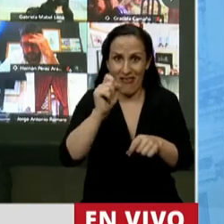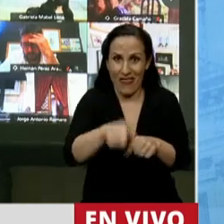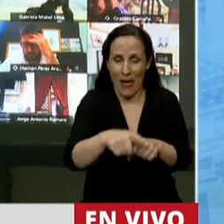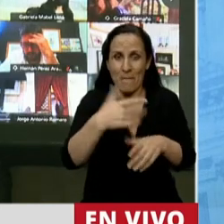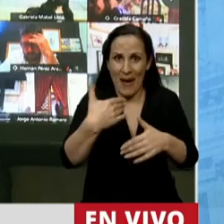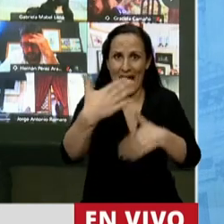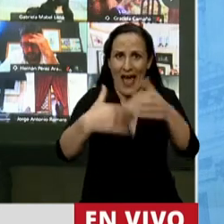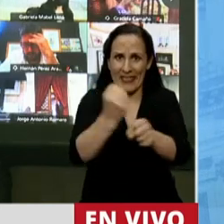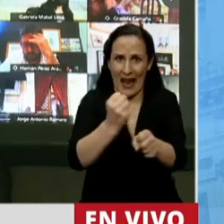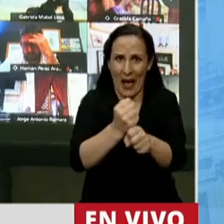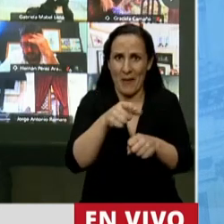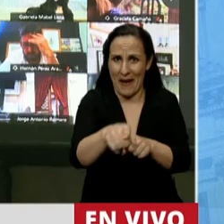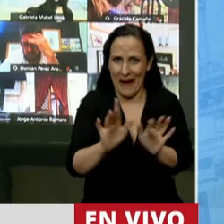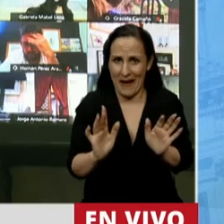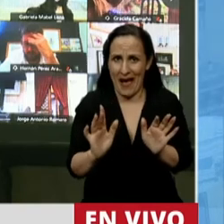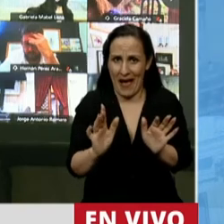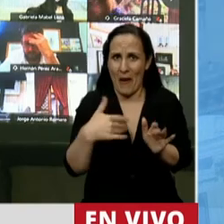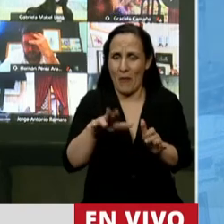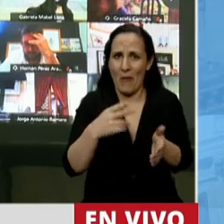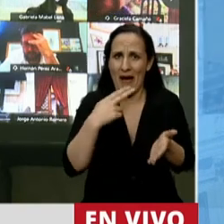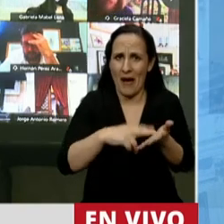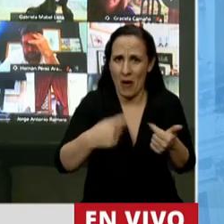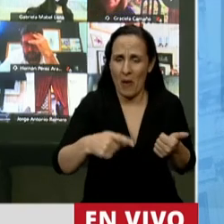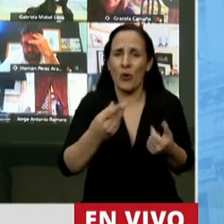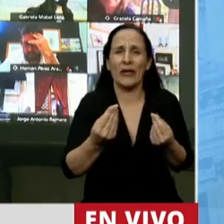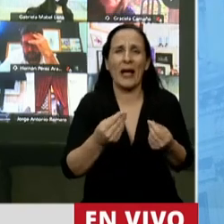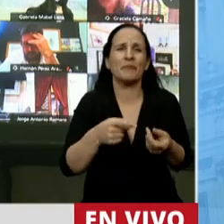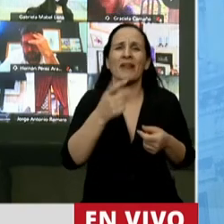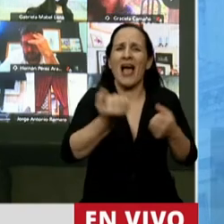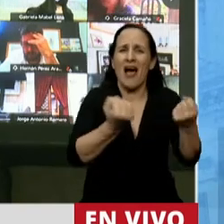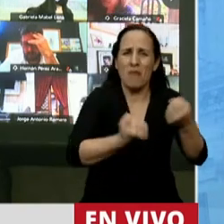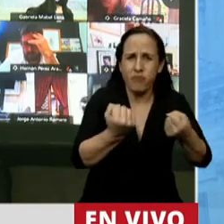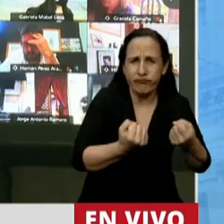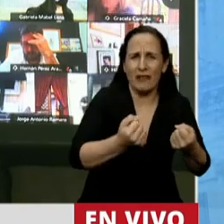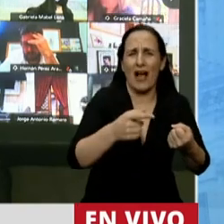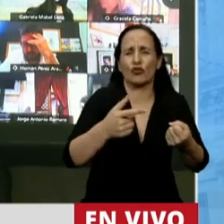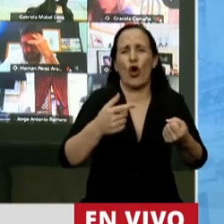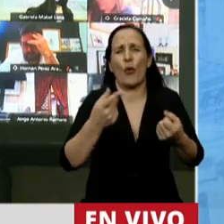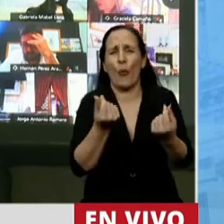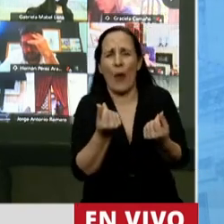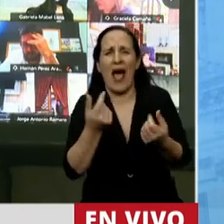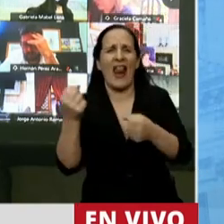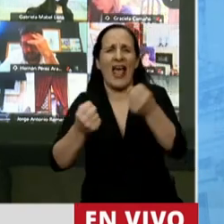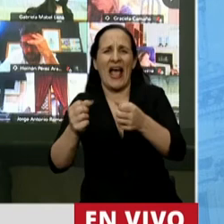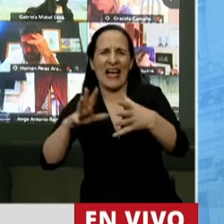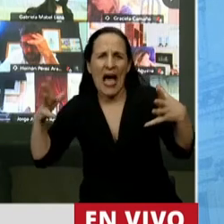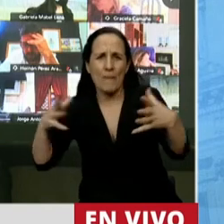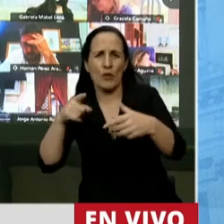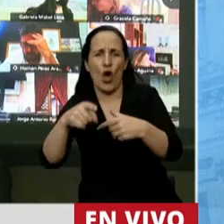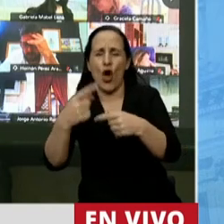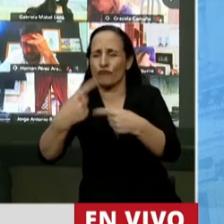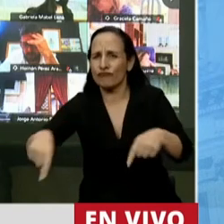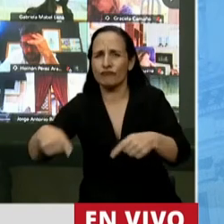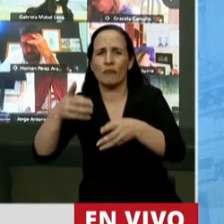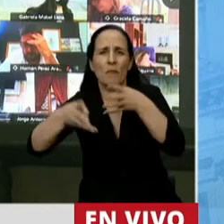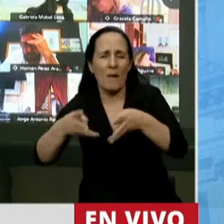capital de trabajo de esas empresas, porque computa lo que valen los tractores, los camiones, los bienes de capital, los